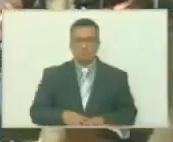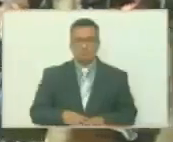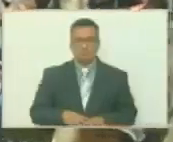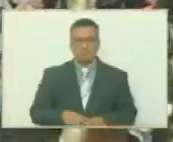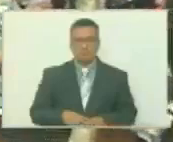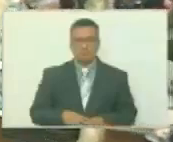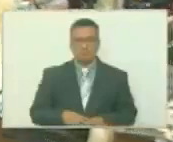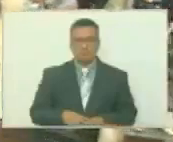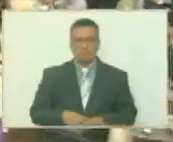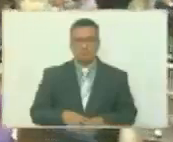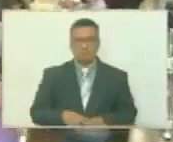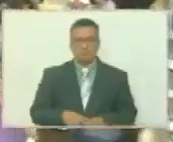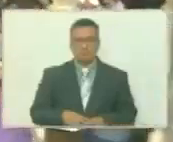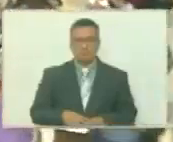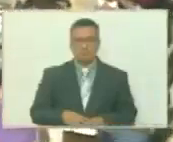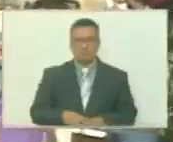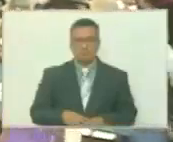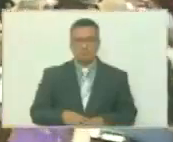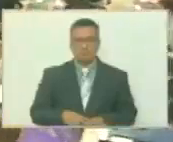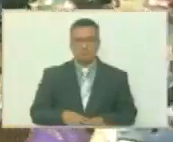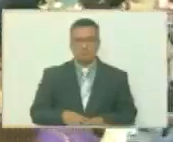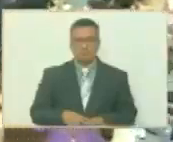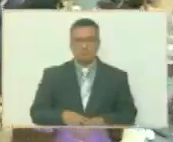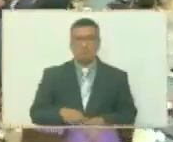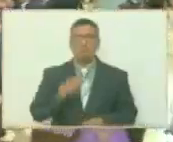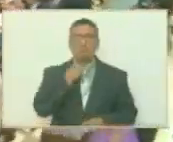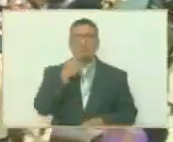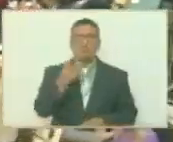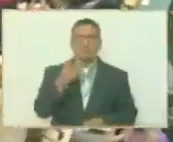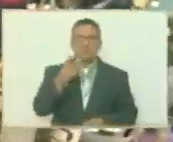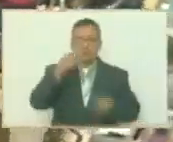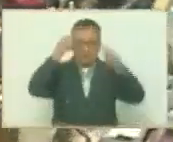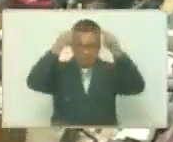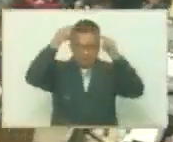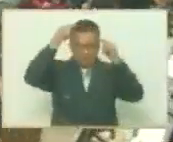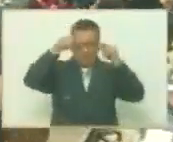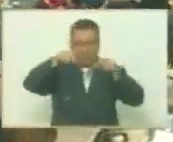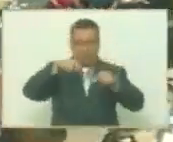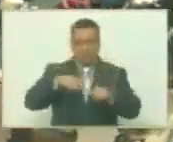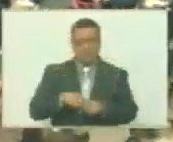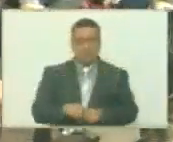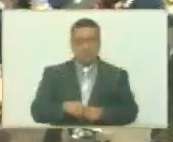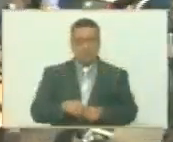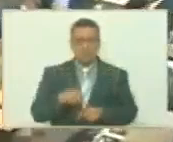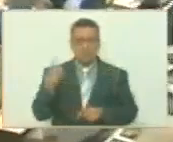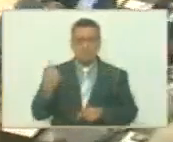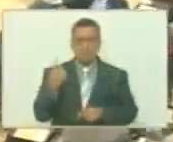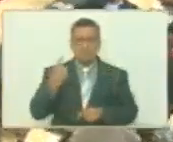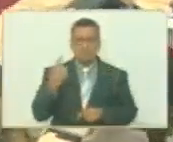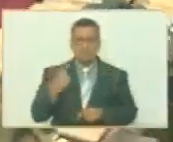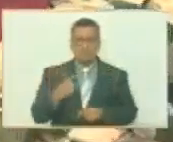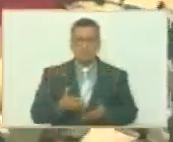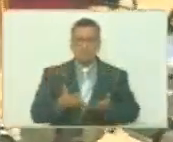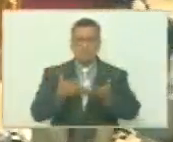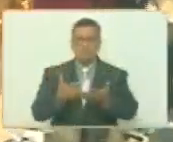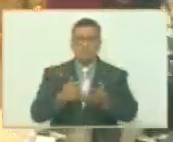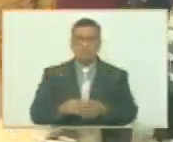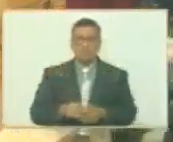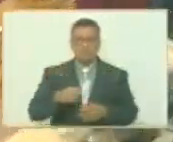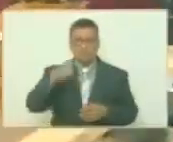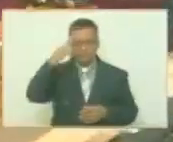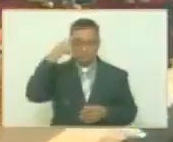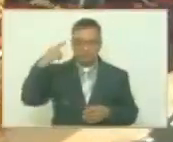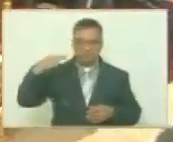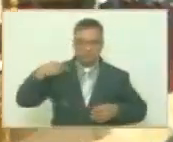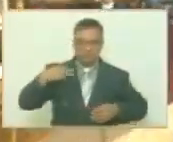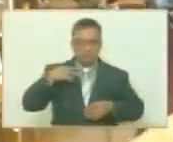bueno con la voz del comandante Chávez que no solo rindió homenaje